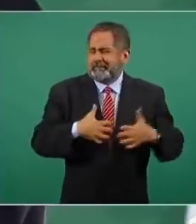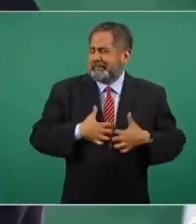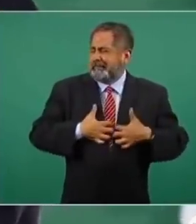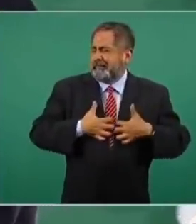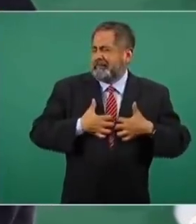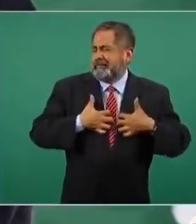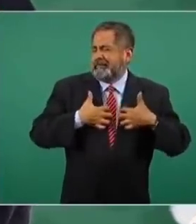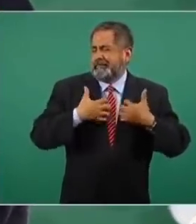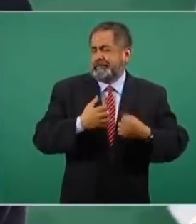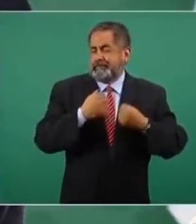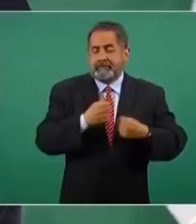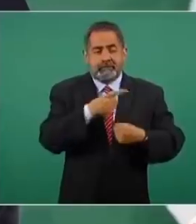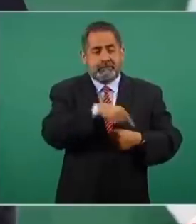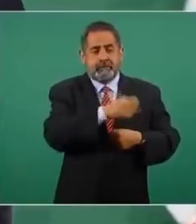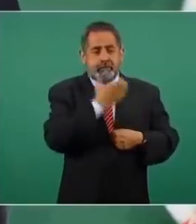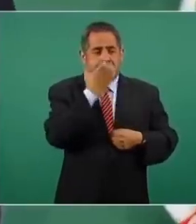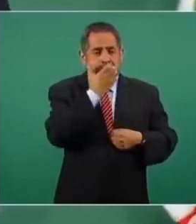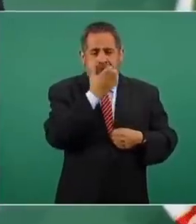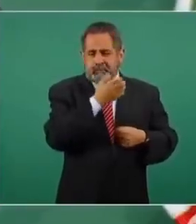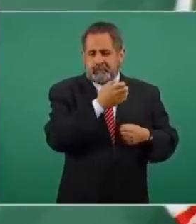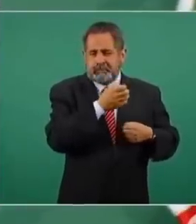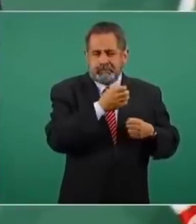furiosos los conservadores